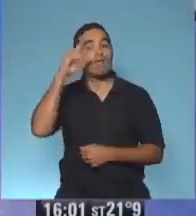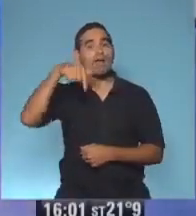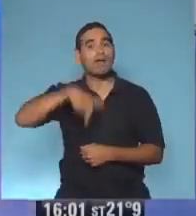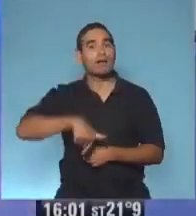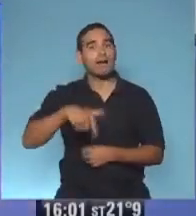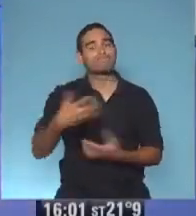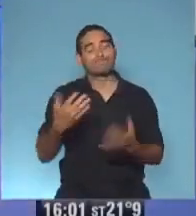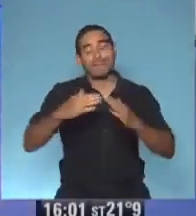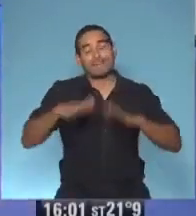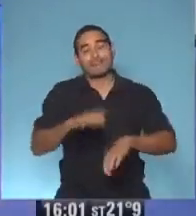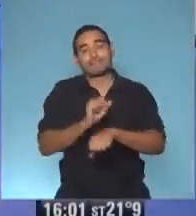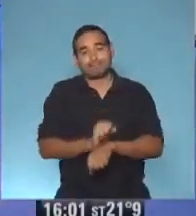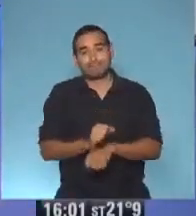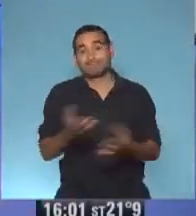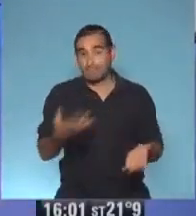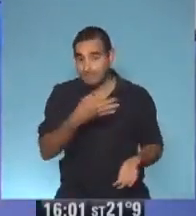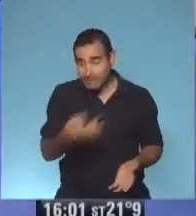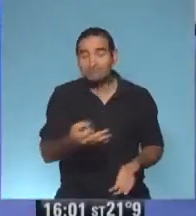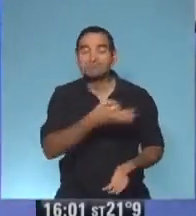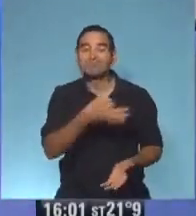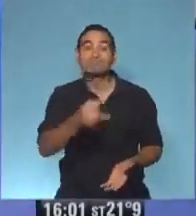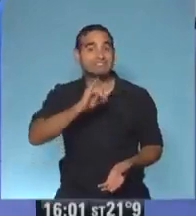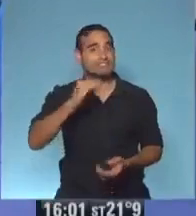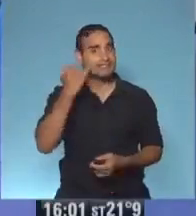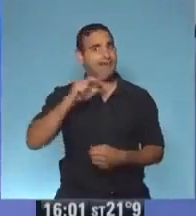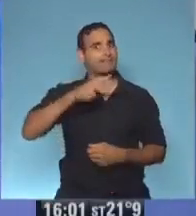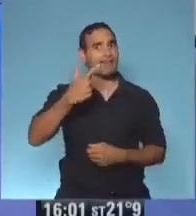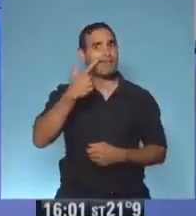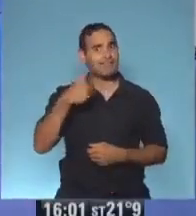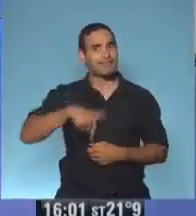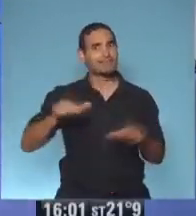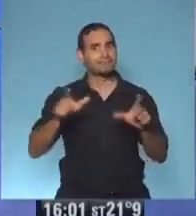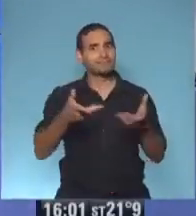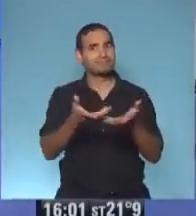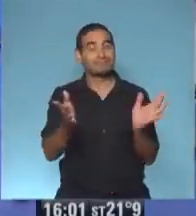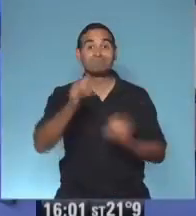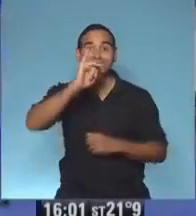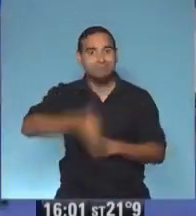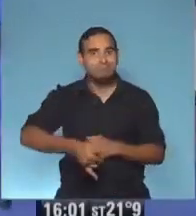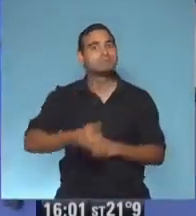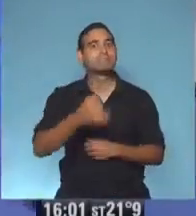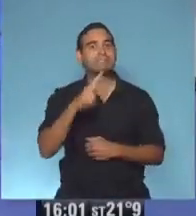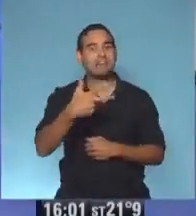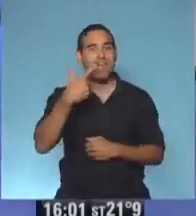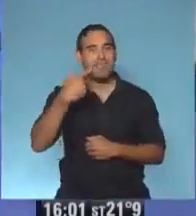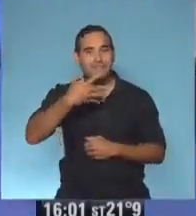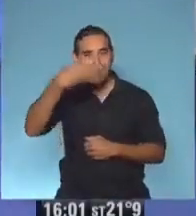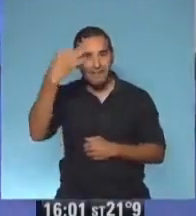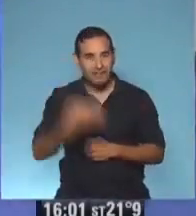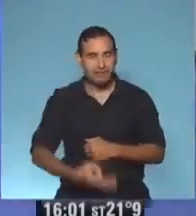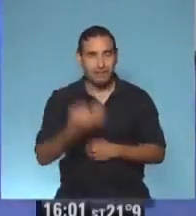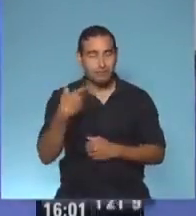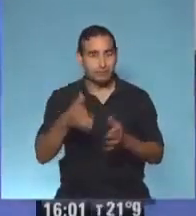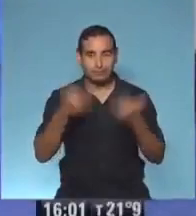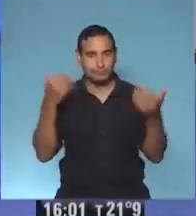por la cuarentena, ¿no es cierto, Agus? Exactamente, tercer día ya que estamos acá, ¿te diste cuenta? Tercer día, es verdad, se nos